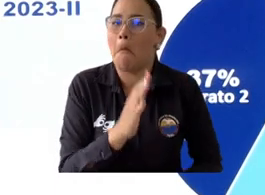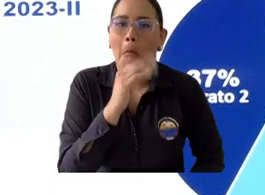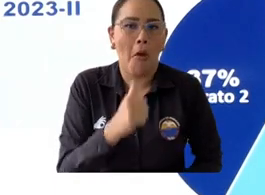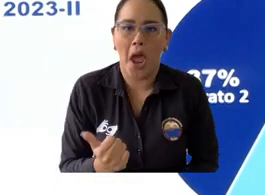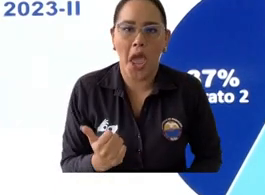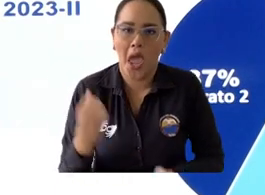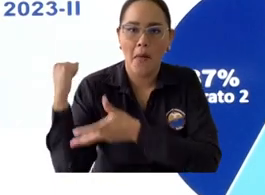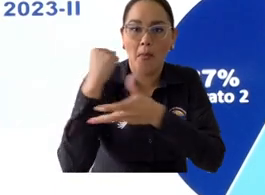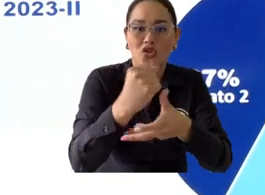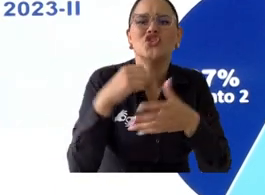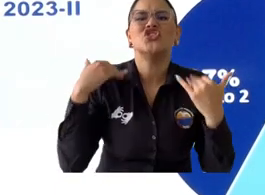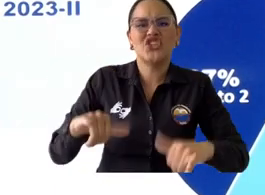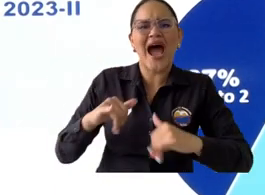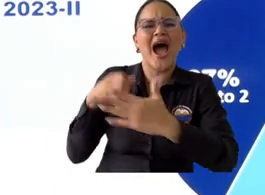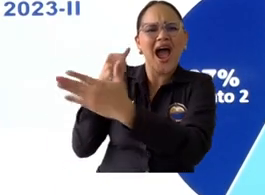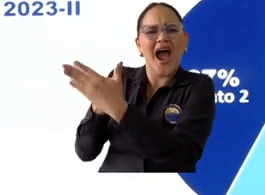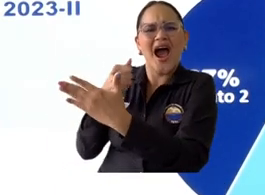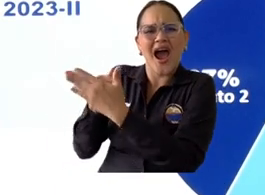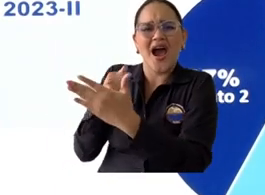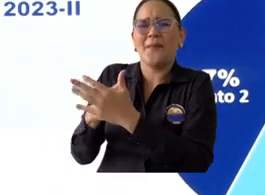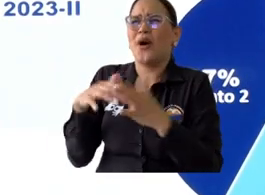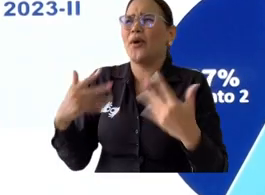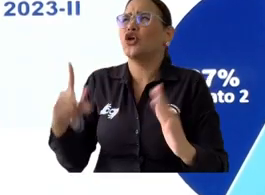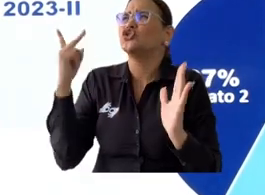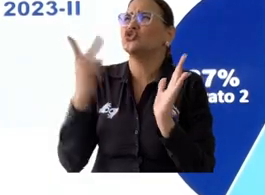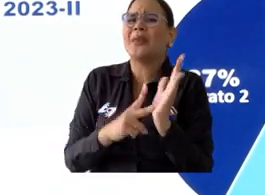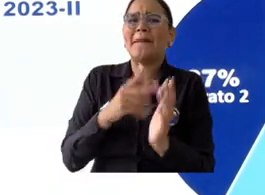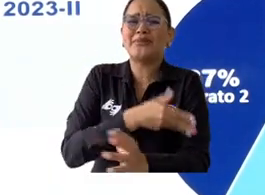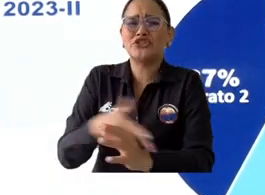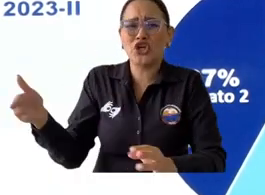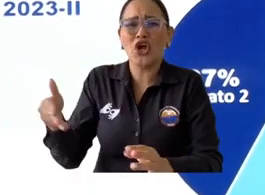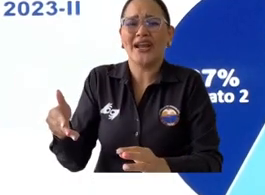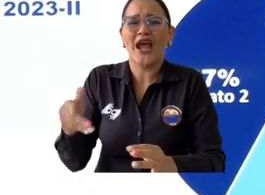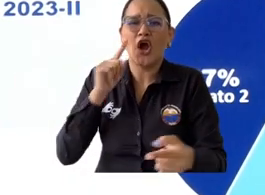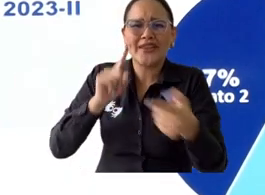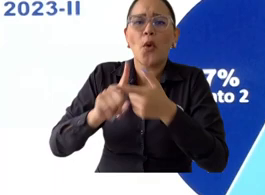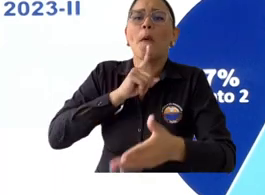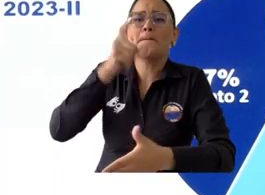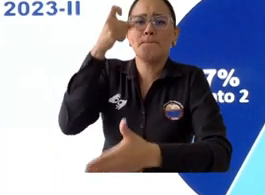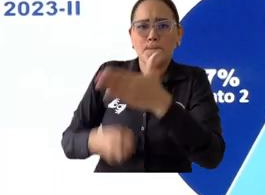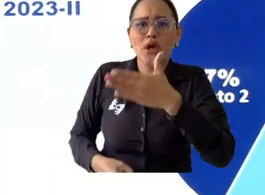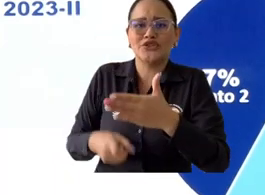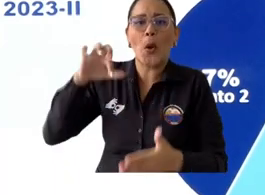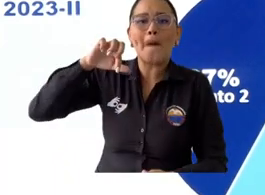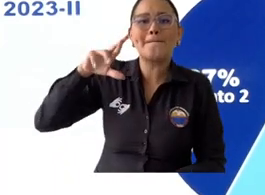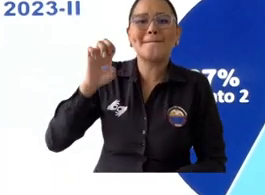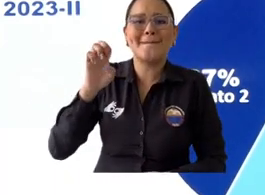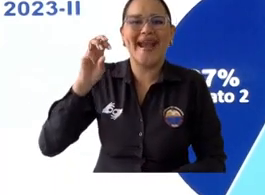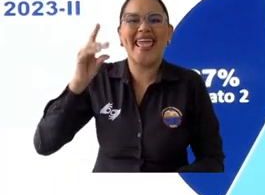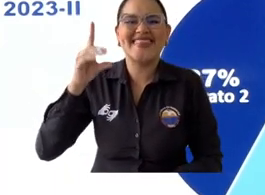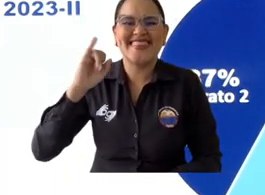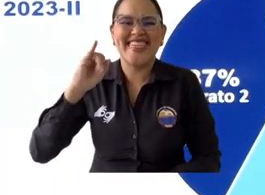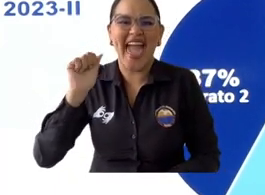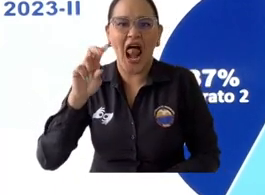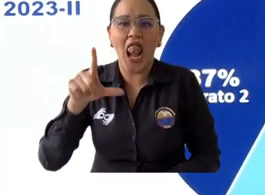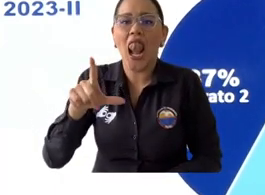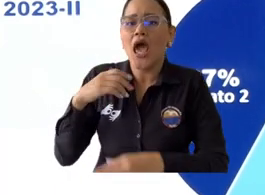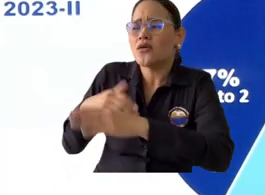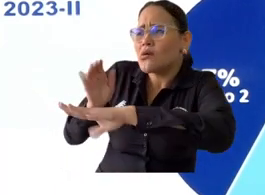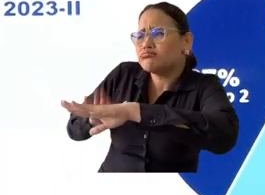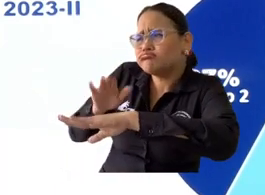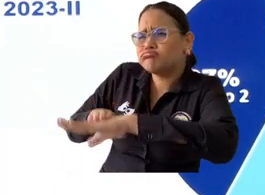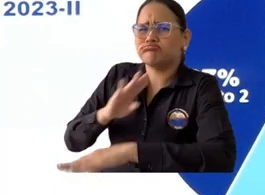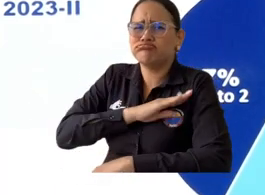que es más de 2 mil millones de pesos por año que pudieran destinarse a un fondo de becas. Ojalá algunos de los candidatos o candidatas a la alcaldía